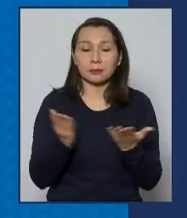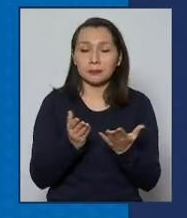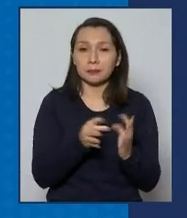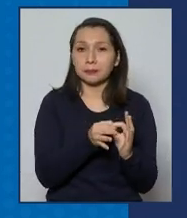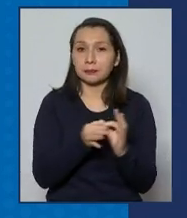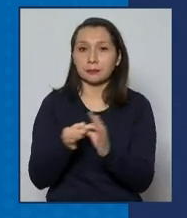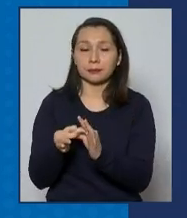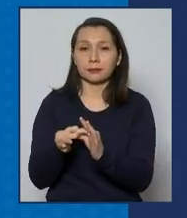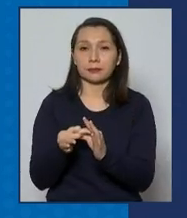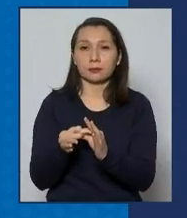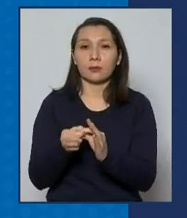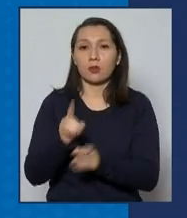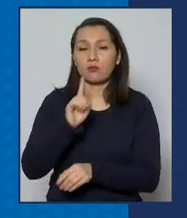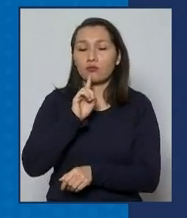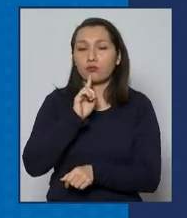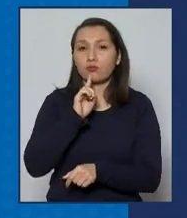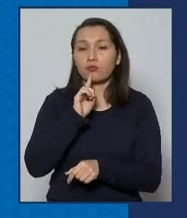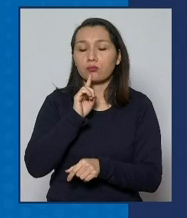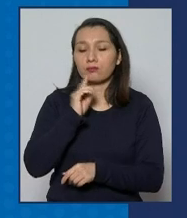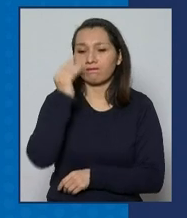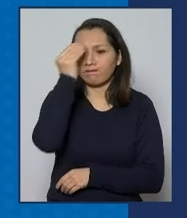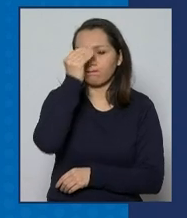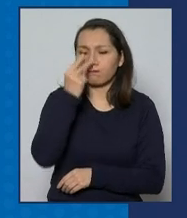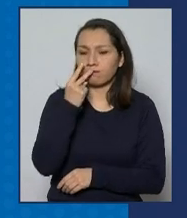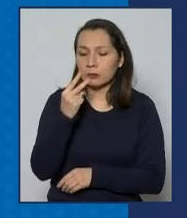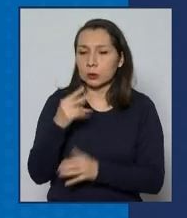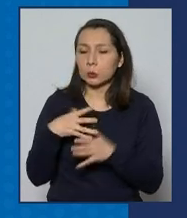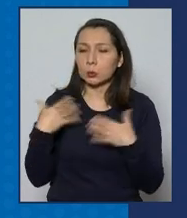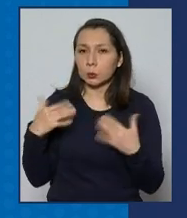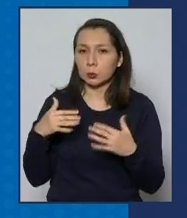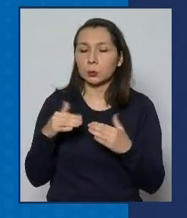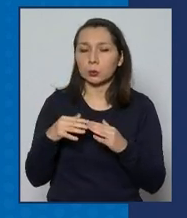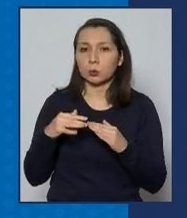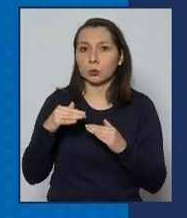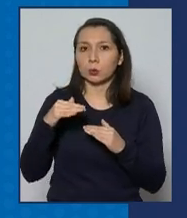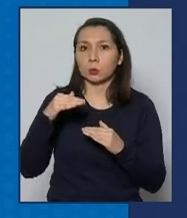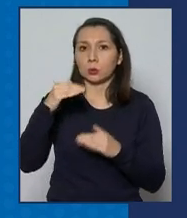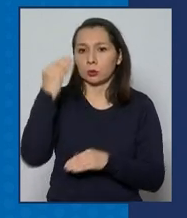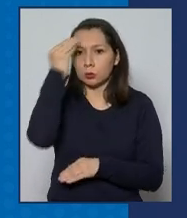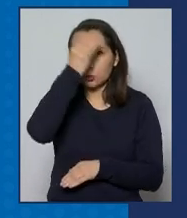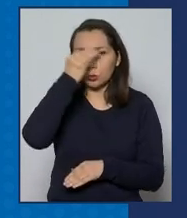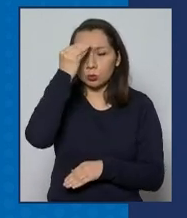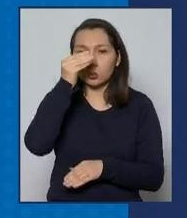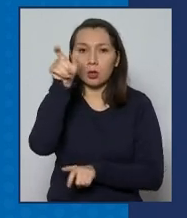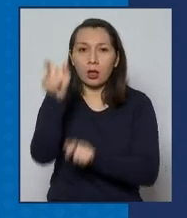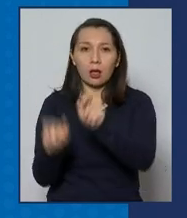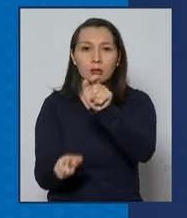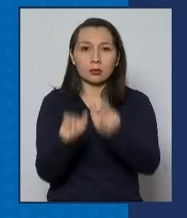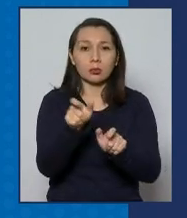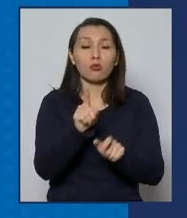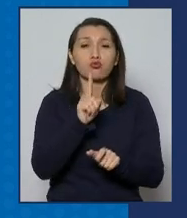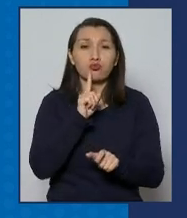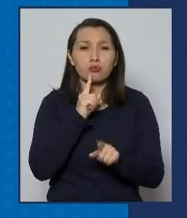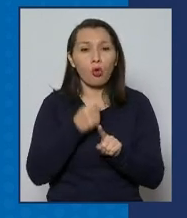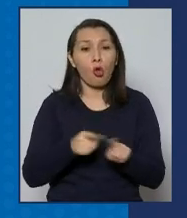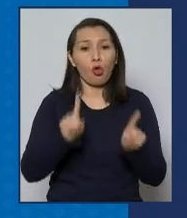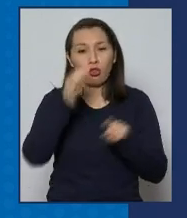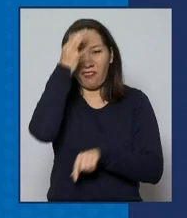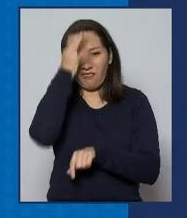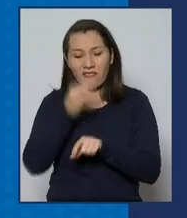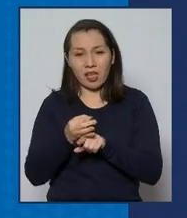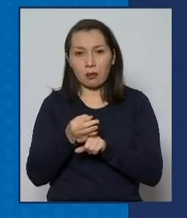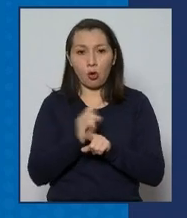que tenemos una preocupación creciente por las personas que teniendo otras